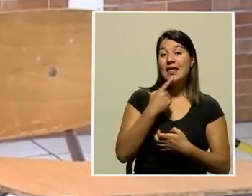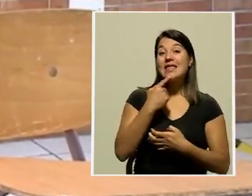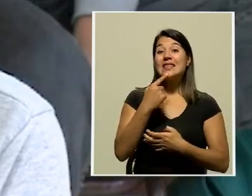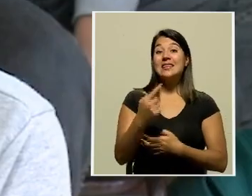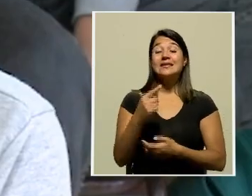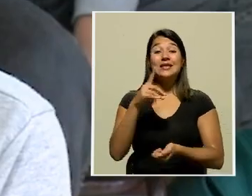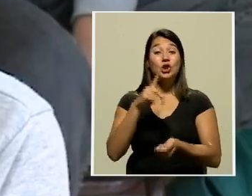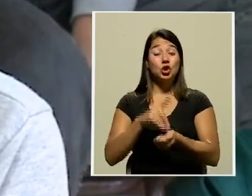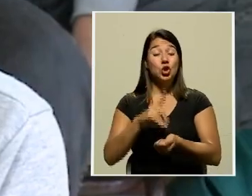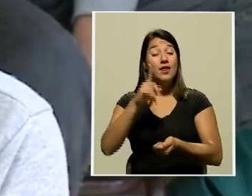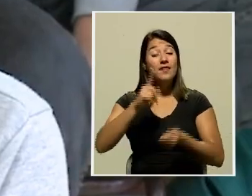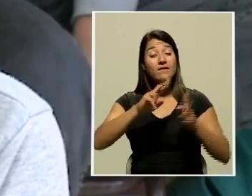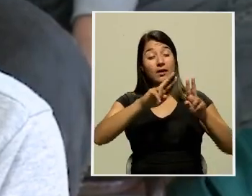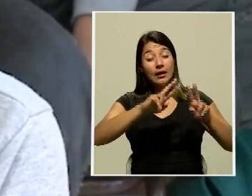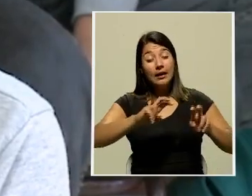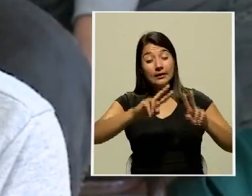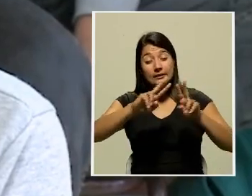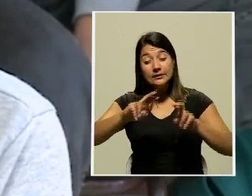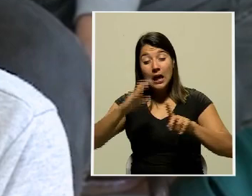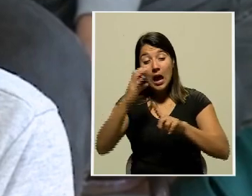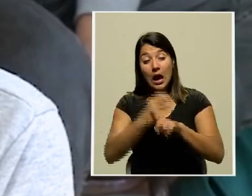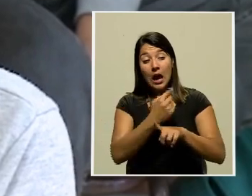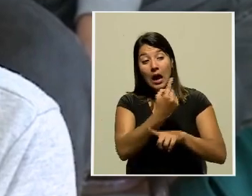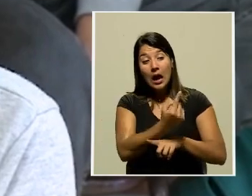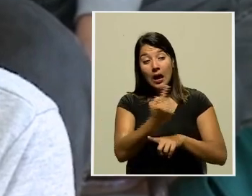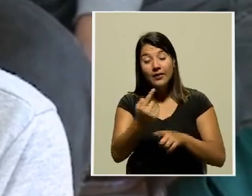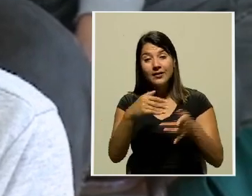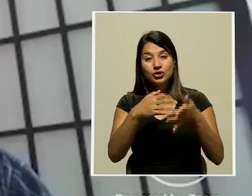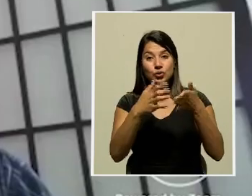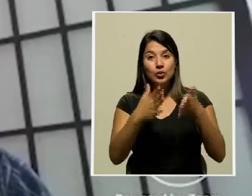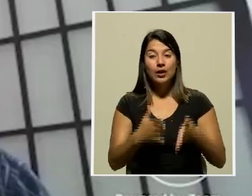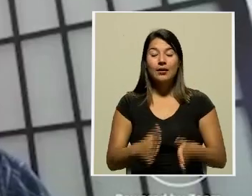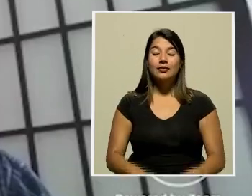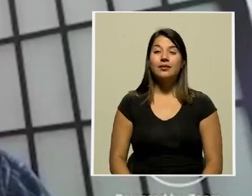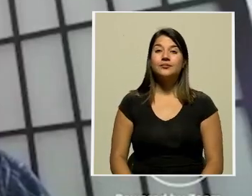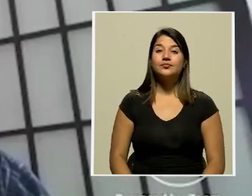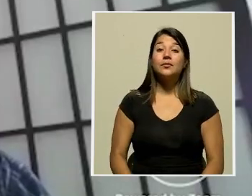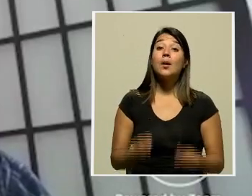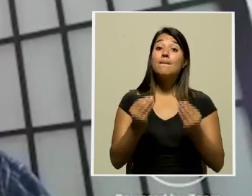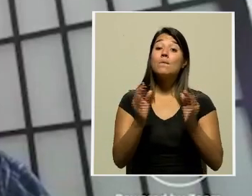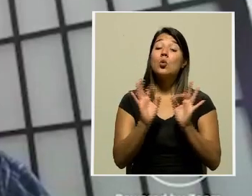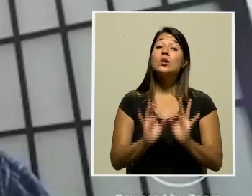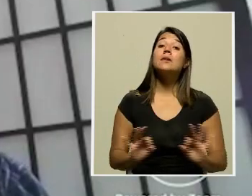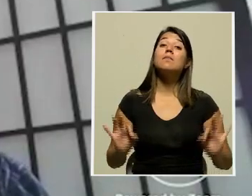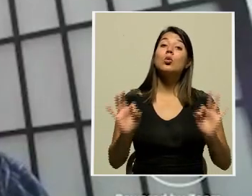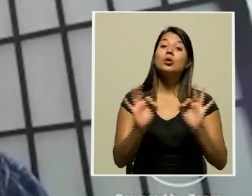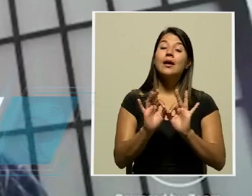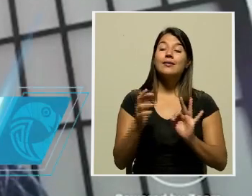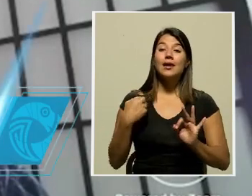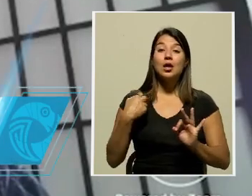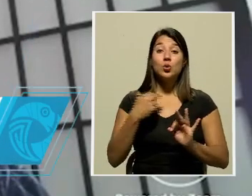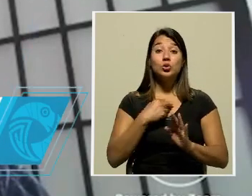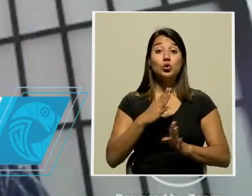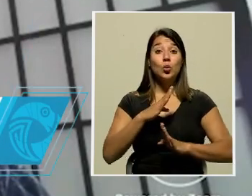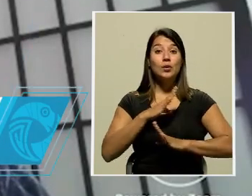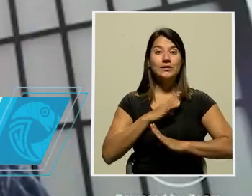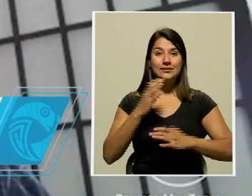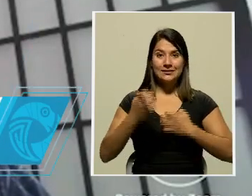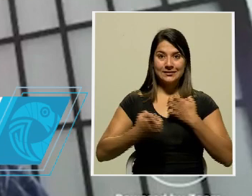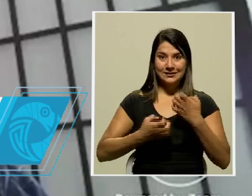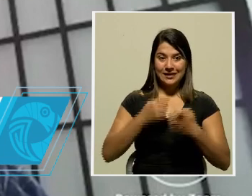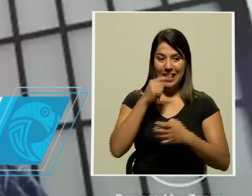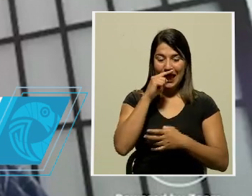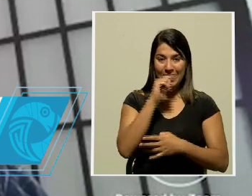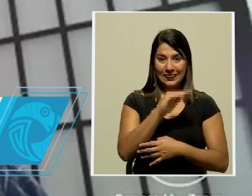debe analizar cada caso y condición de los estudiantes. Es fundamental nuestro bienestar emocional, recordemos que tanto en niños como en